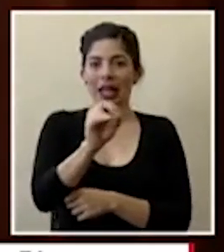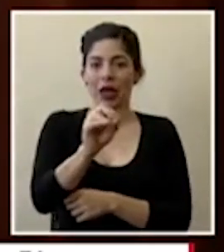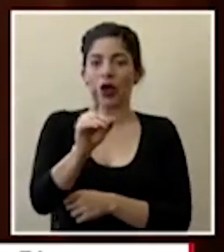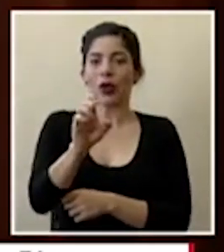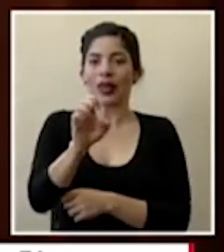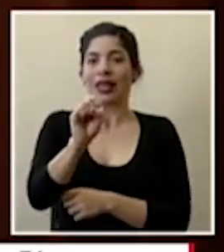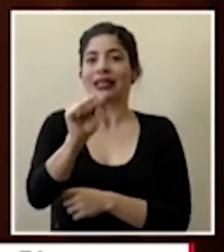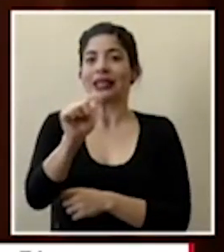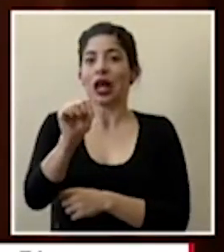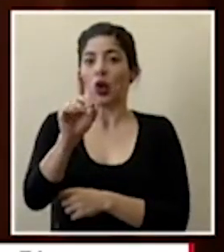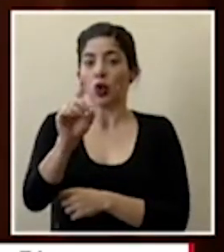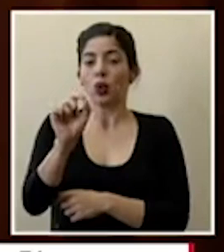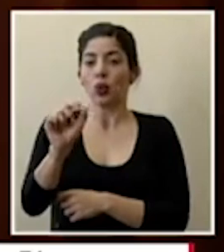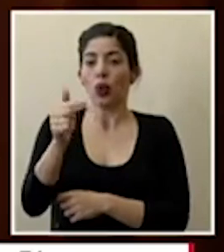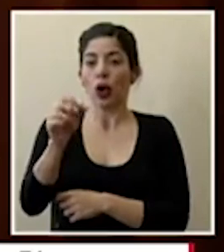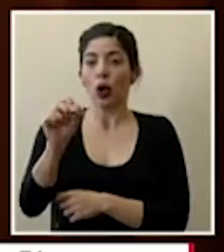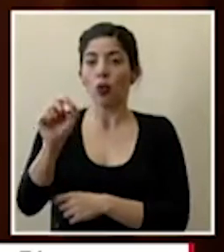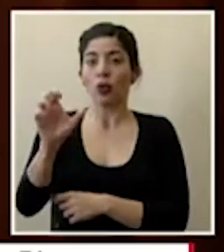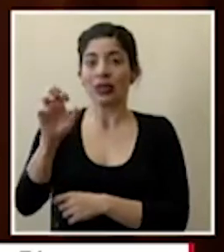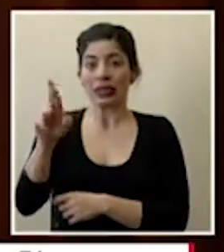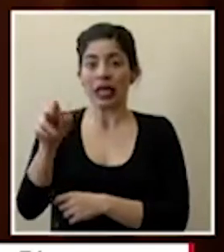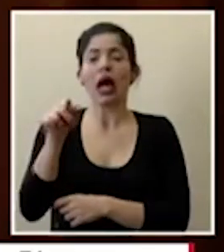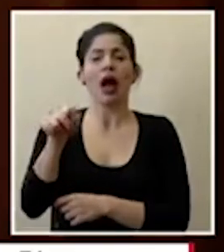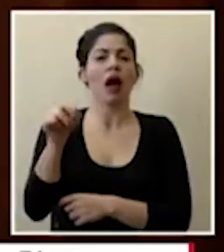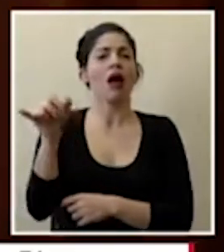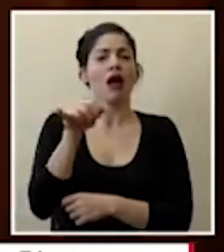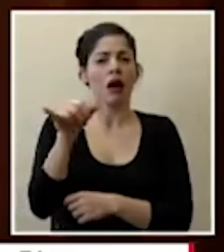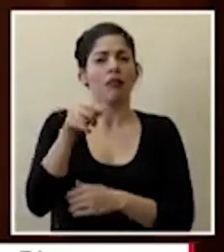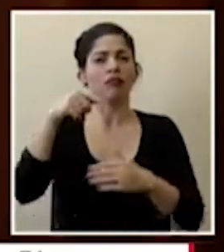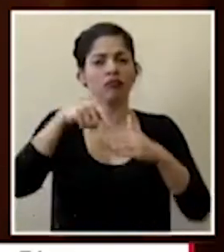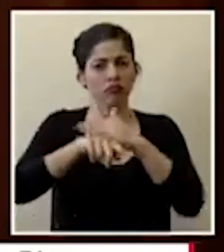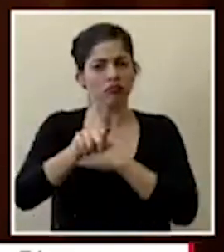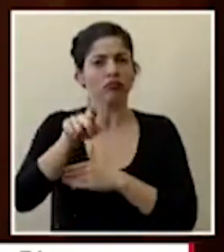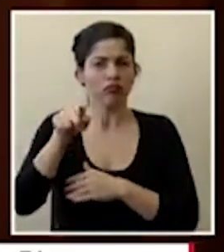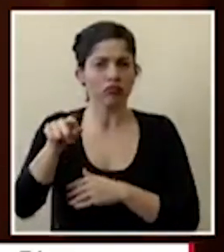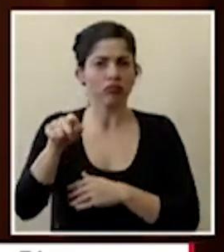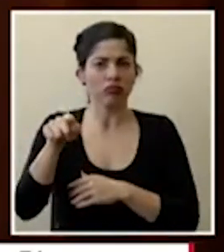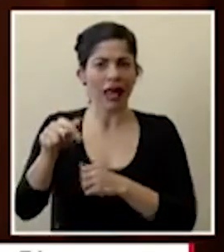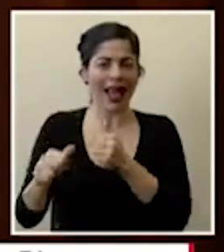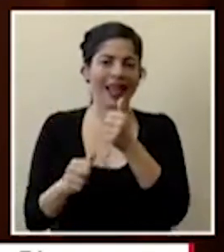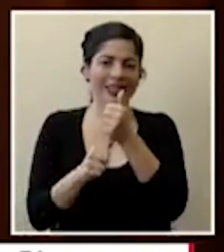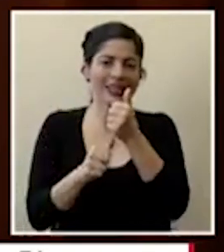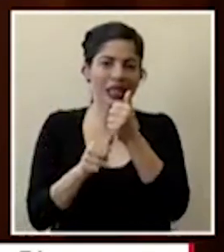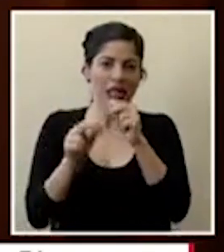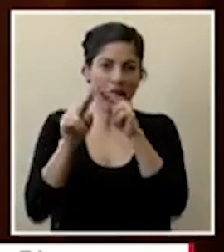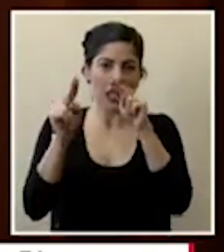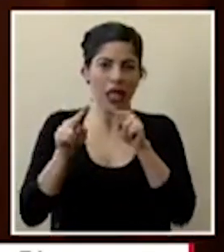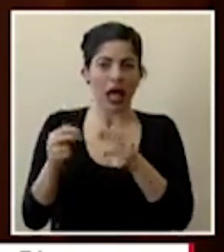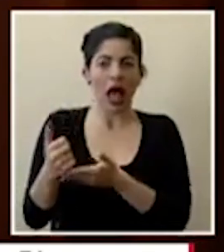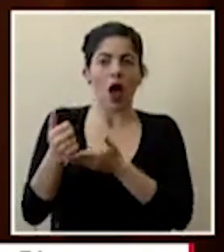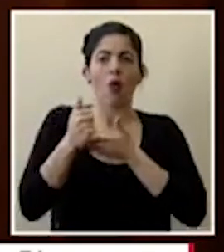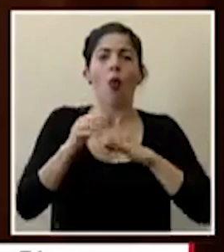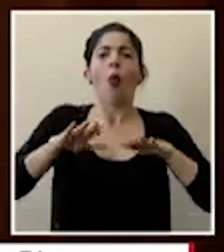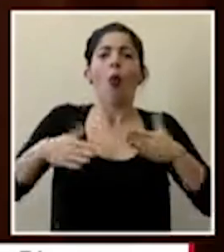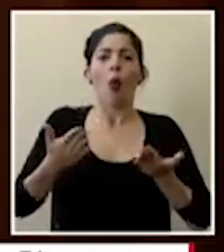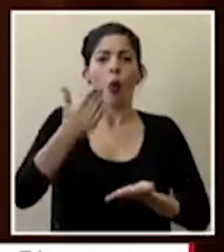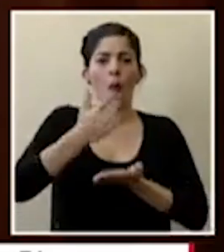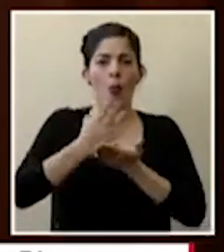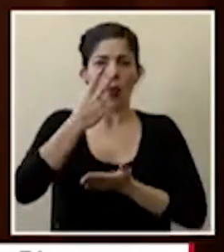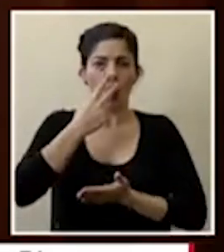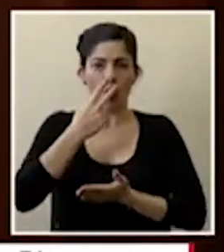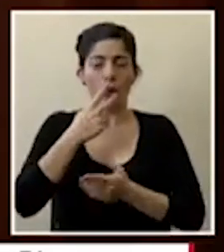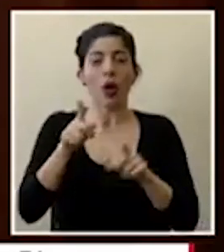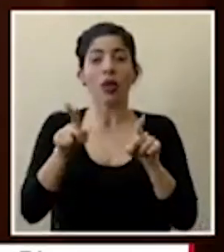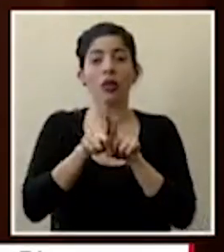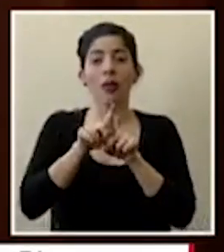punto ge o punto cr ahí ustedes pueden encontrar el acceso a esta a este asistente virtual para dejar de fumar como también a toda la